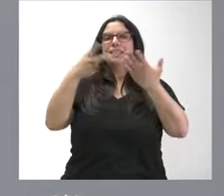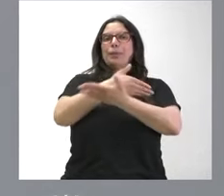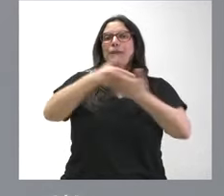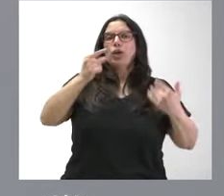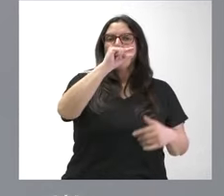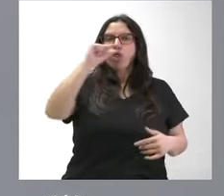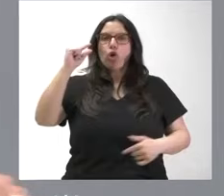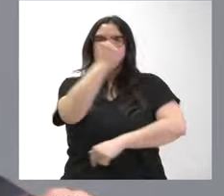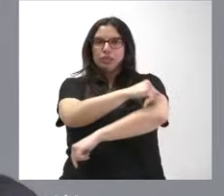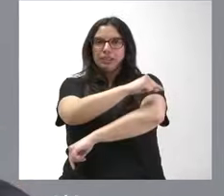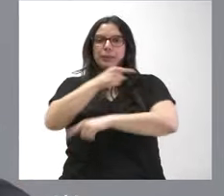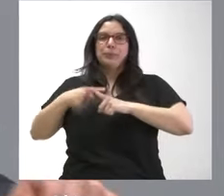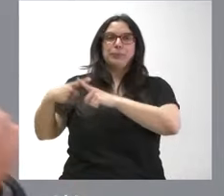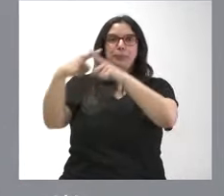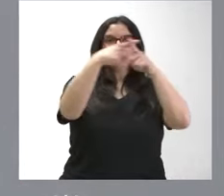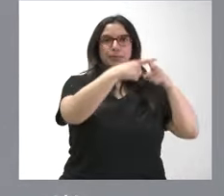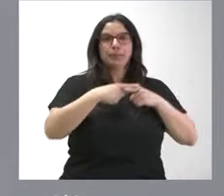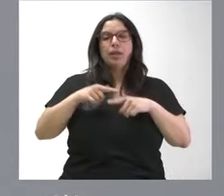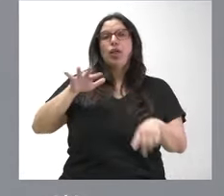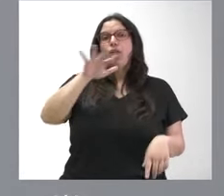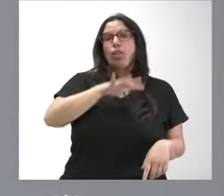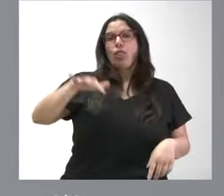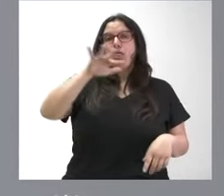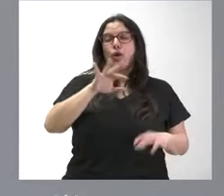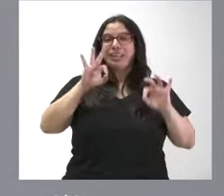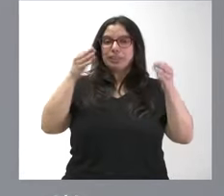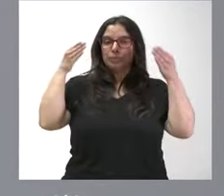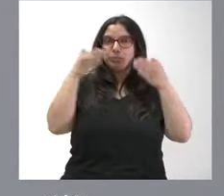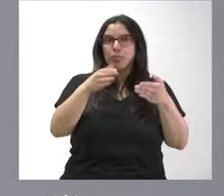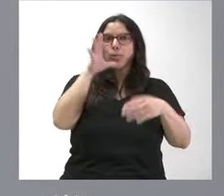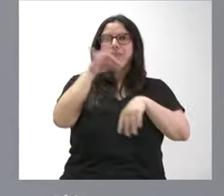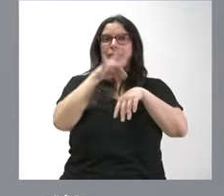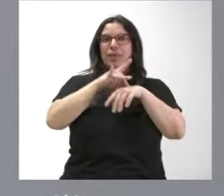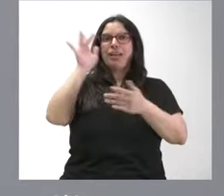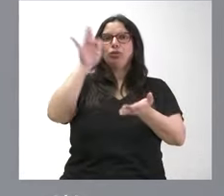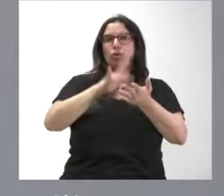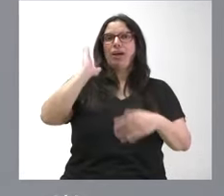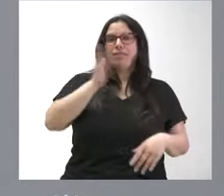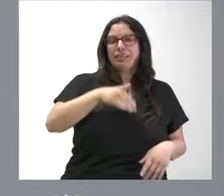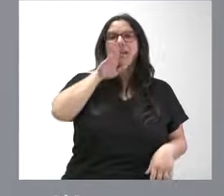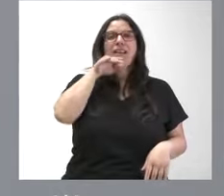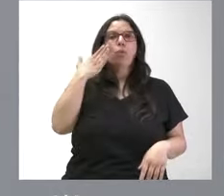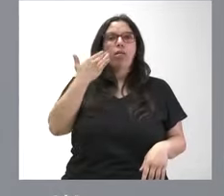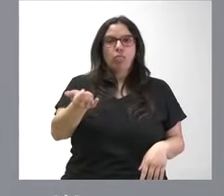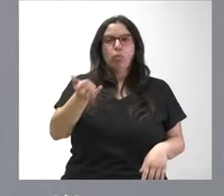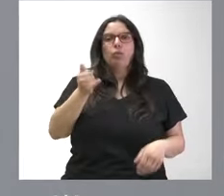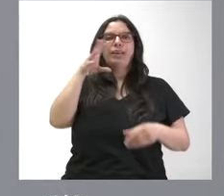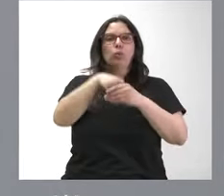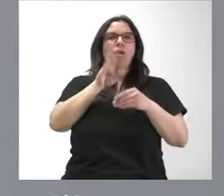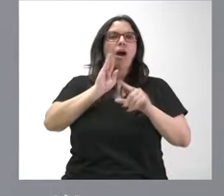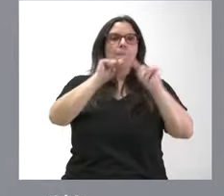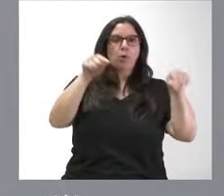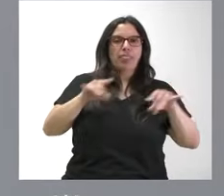dosis que se distribuirán en la zona restringida frente a la lengua azul que incluye estas provincias y este